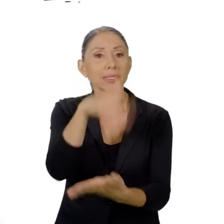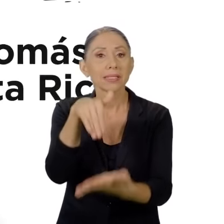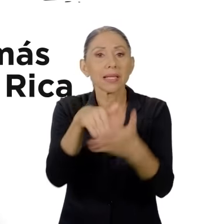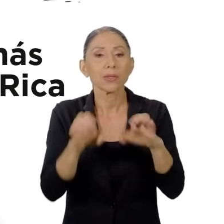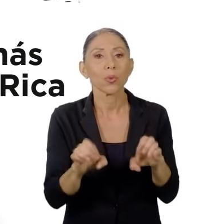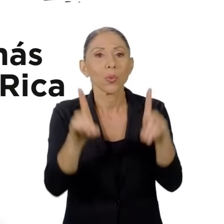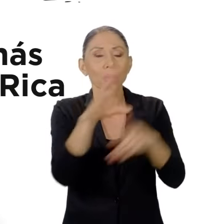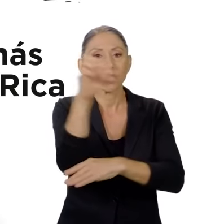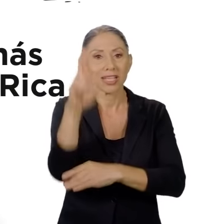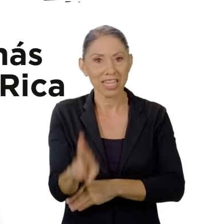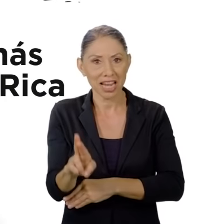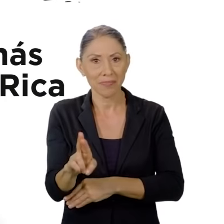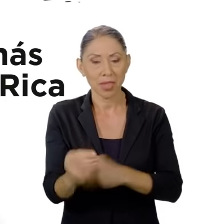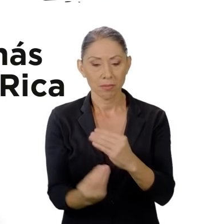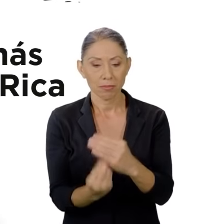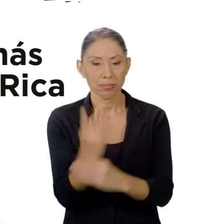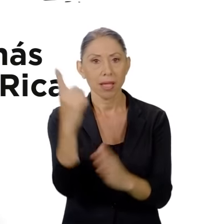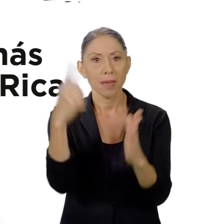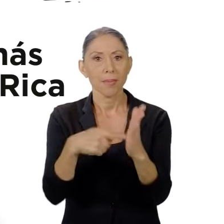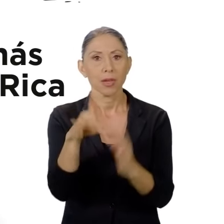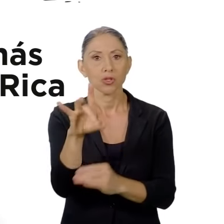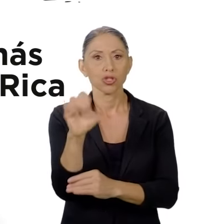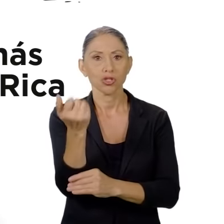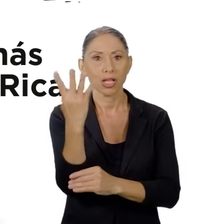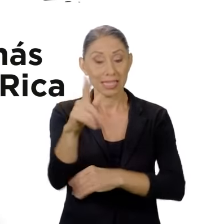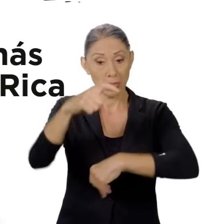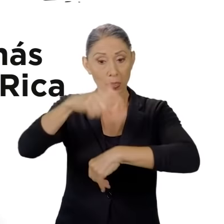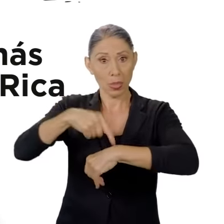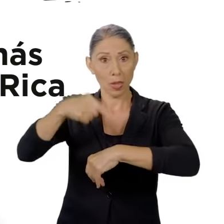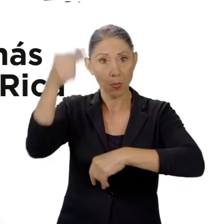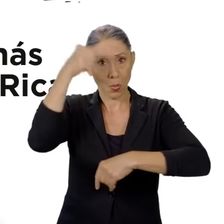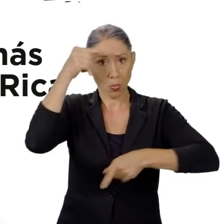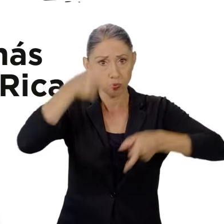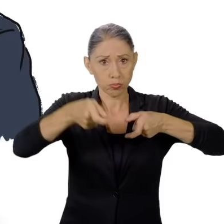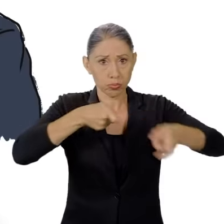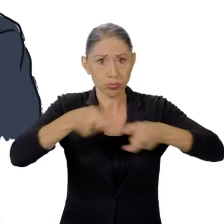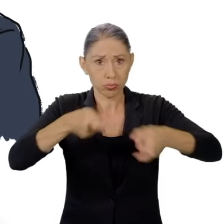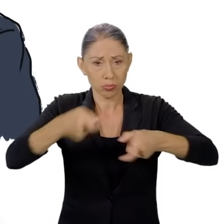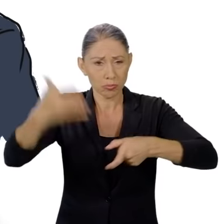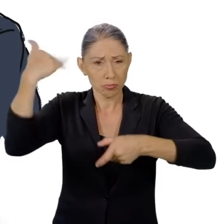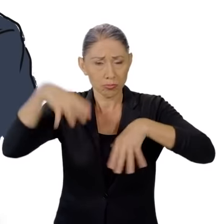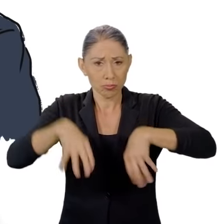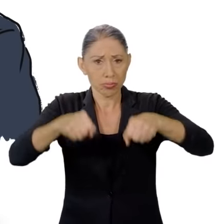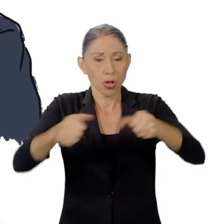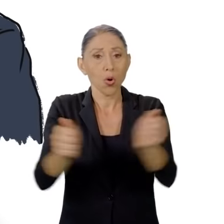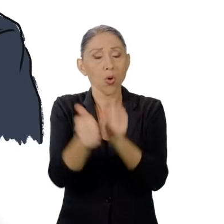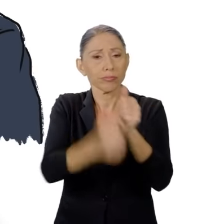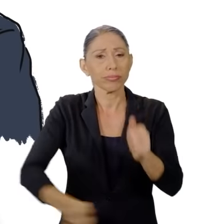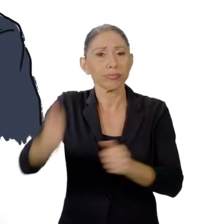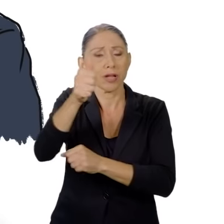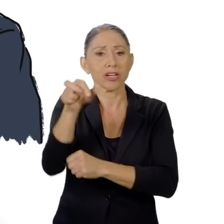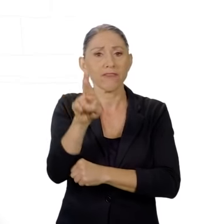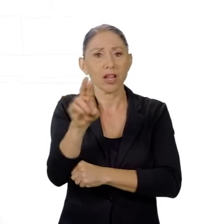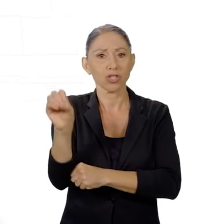centro educativo de Costa Rica, creado en 1814 durante el mandato colonial bajo la rectoría de Rafael